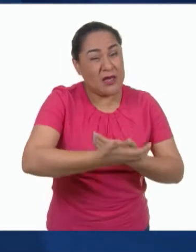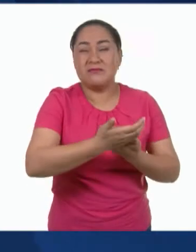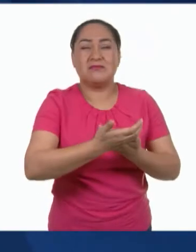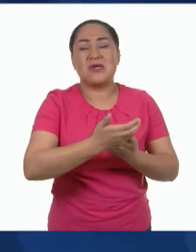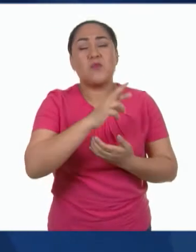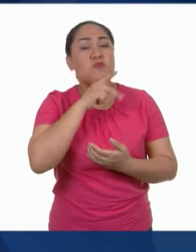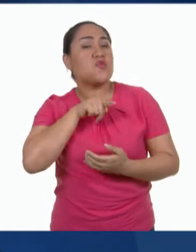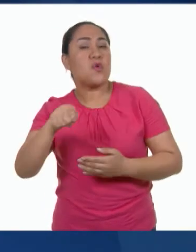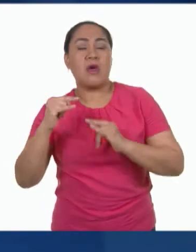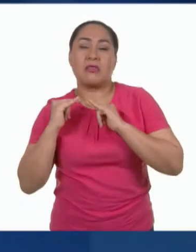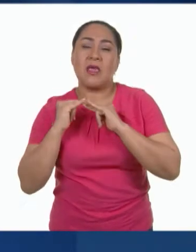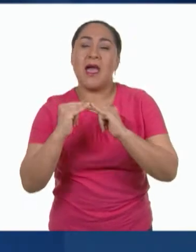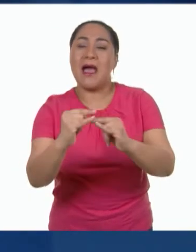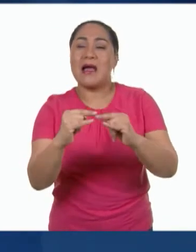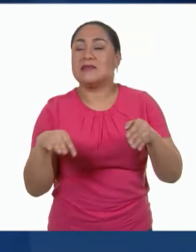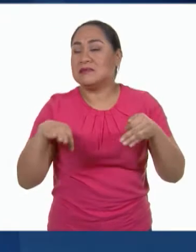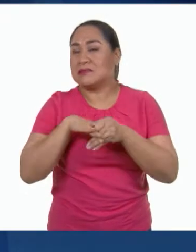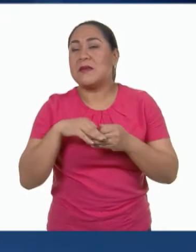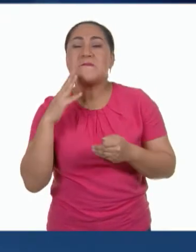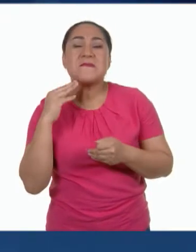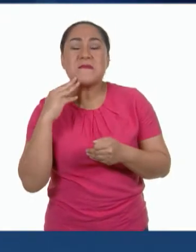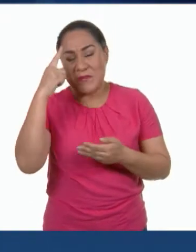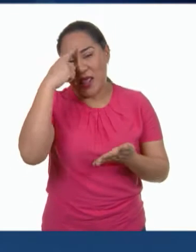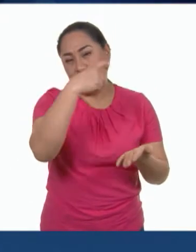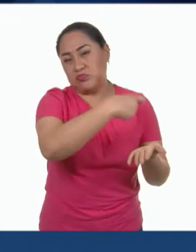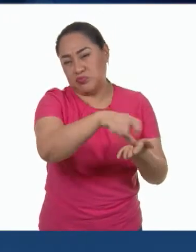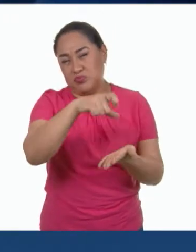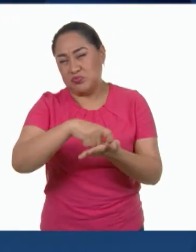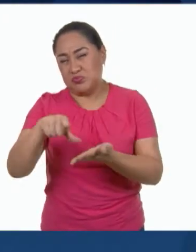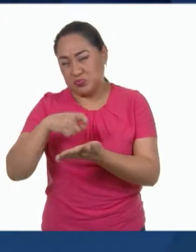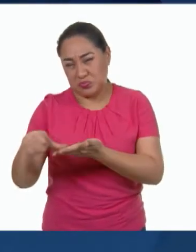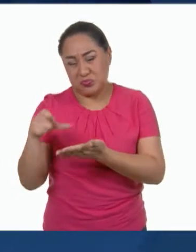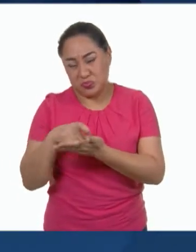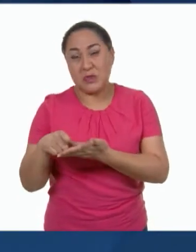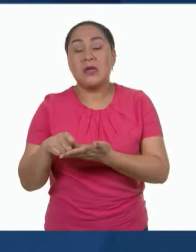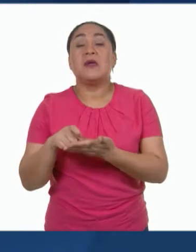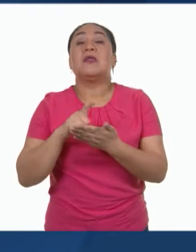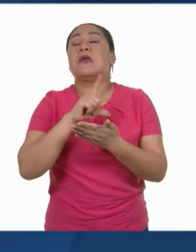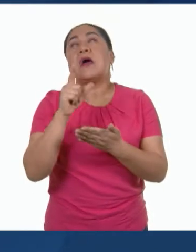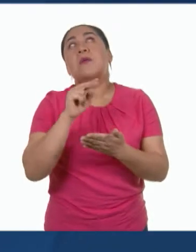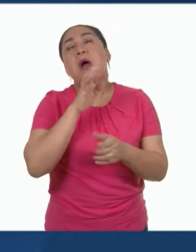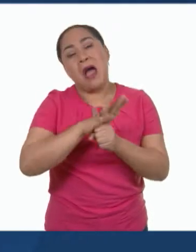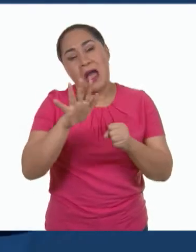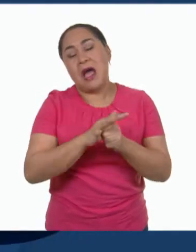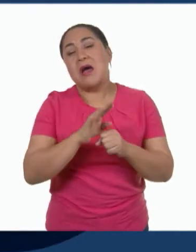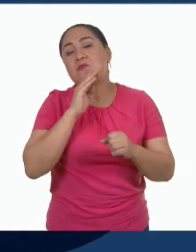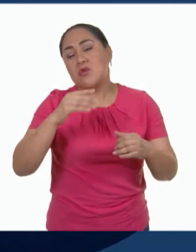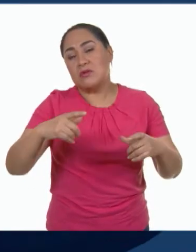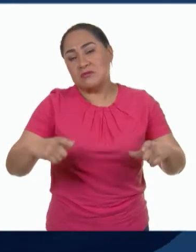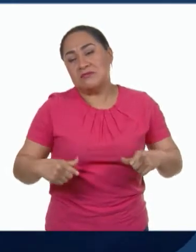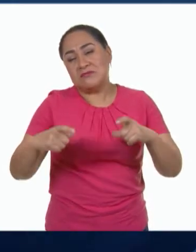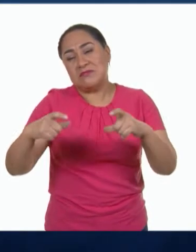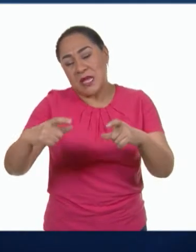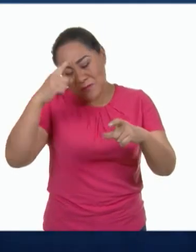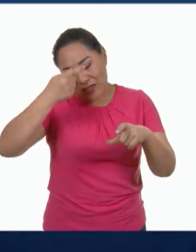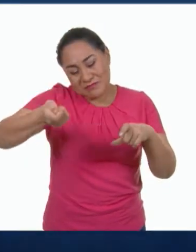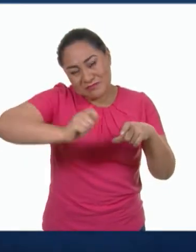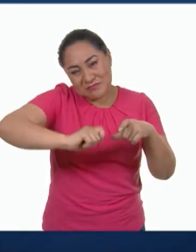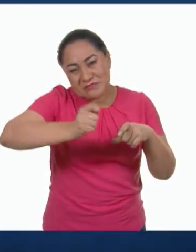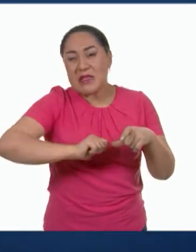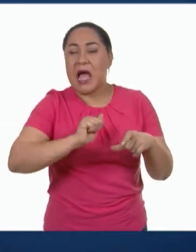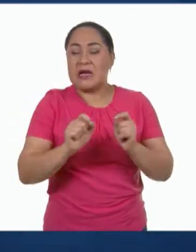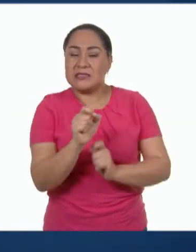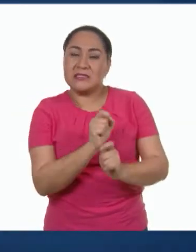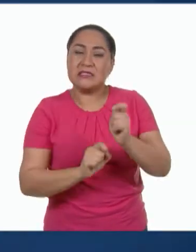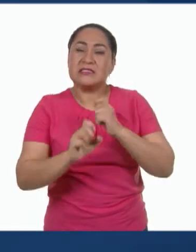a un tianguis o mercado cercano a hacer nuestras compras y llevar nuestros recipientes para cosas como semillas y productos de